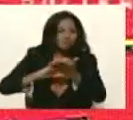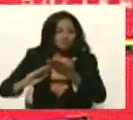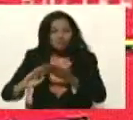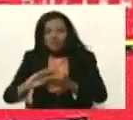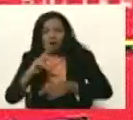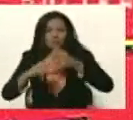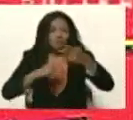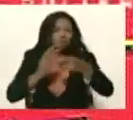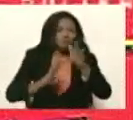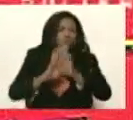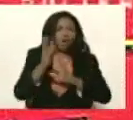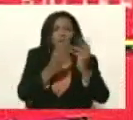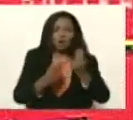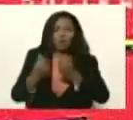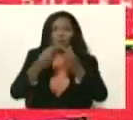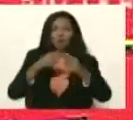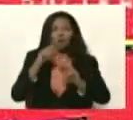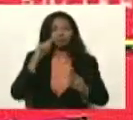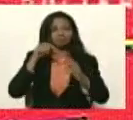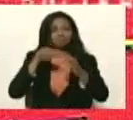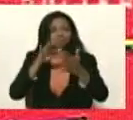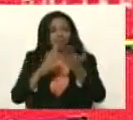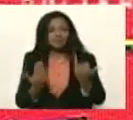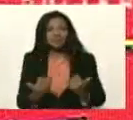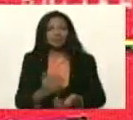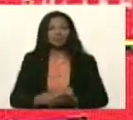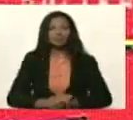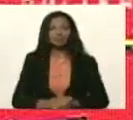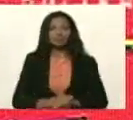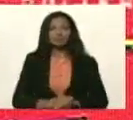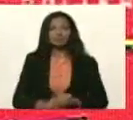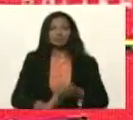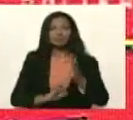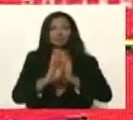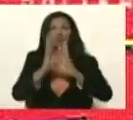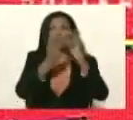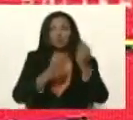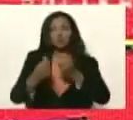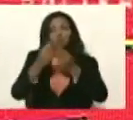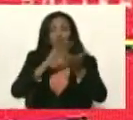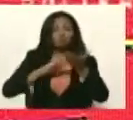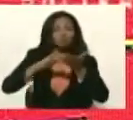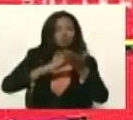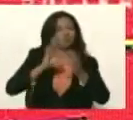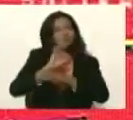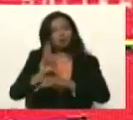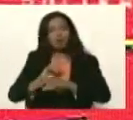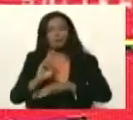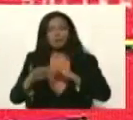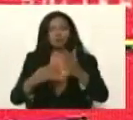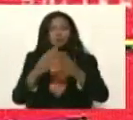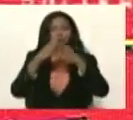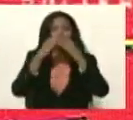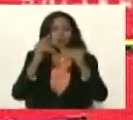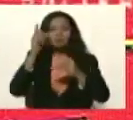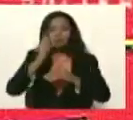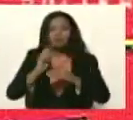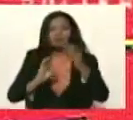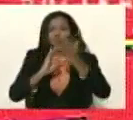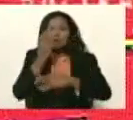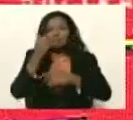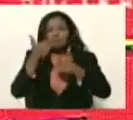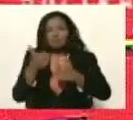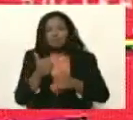progreso económico definitivo progreso económico recuperación todo tiene que funcionar